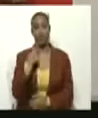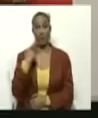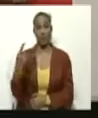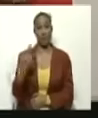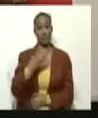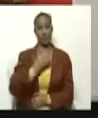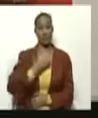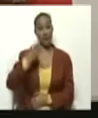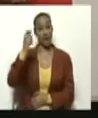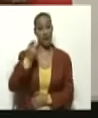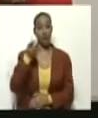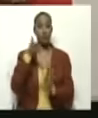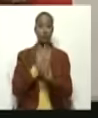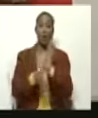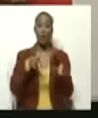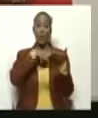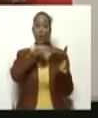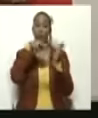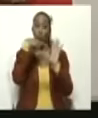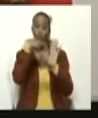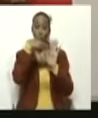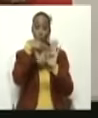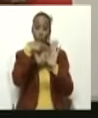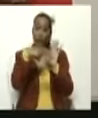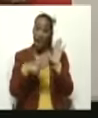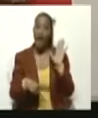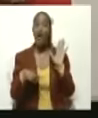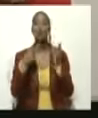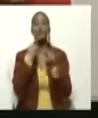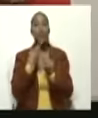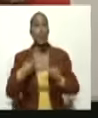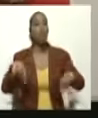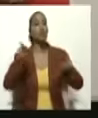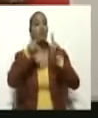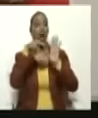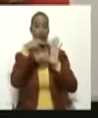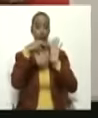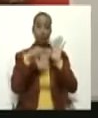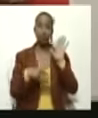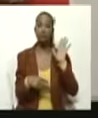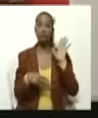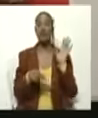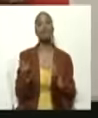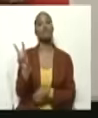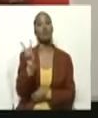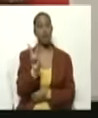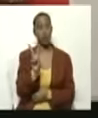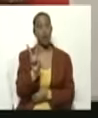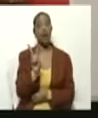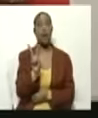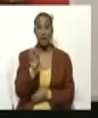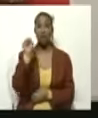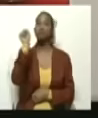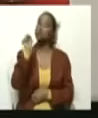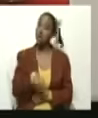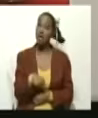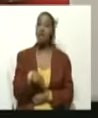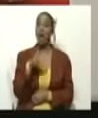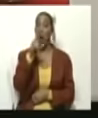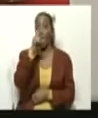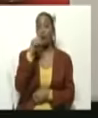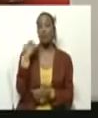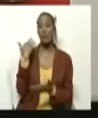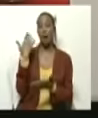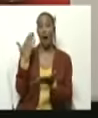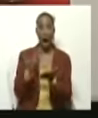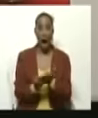lectura de su comunicado, lo que se conforma como el país de este continente que más ha crecido en lo económico en los últimos años